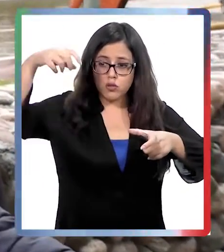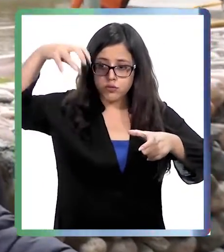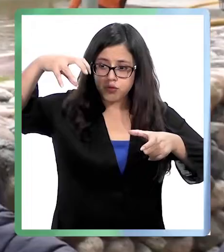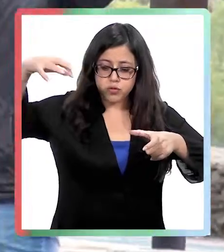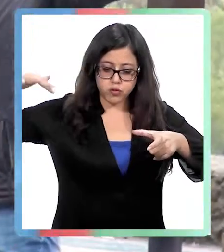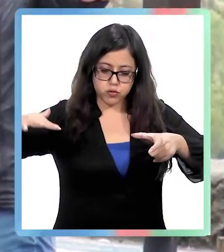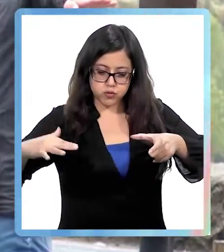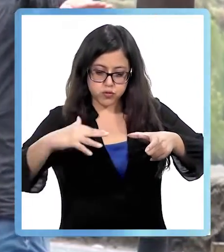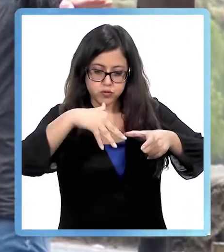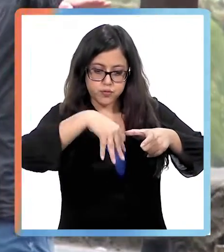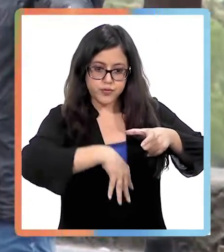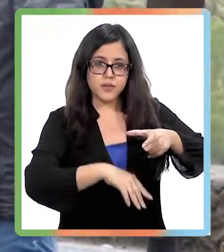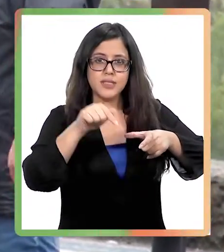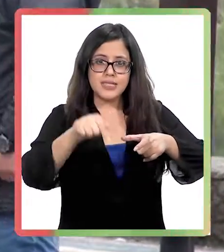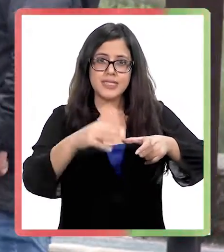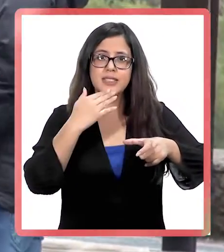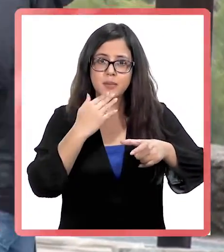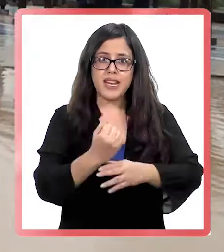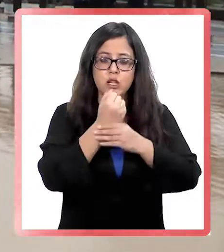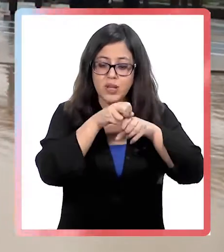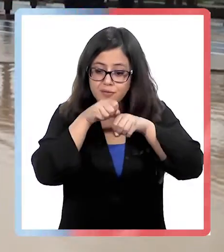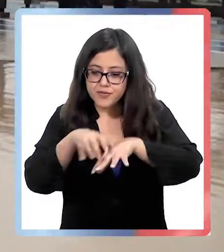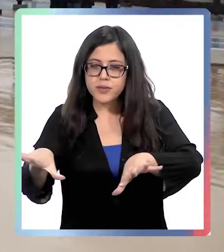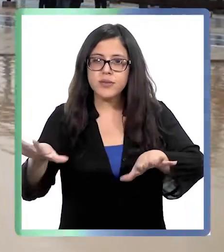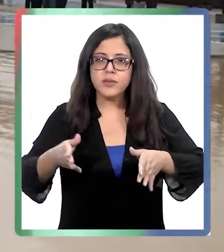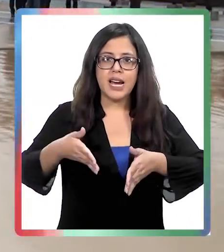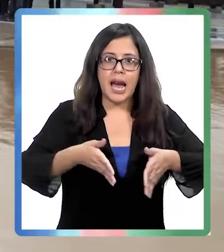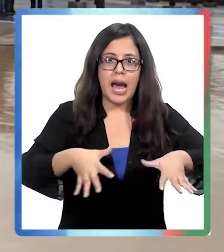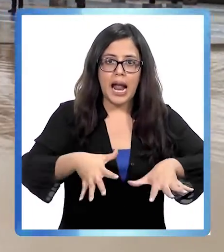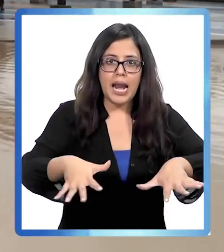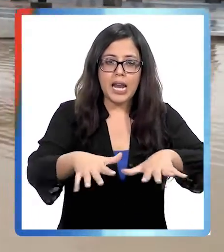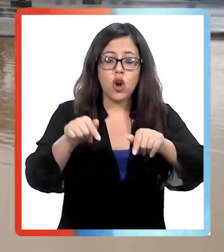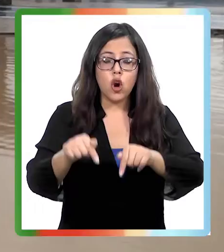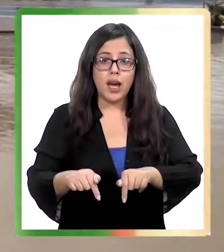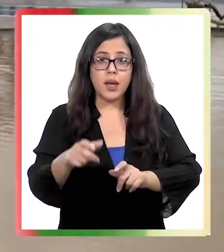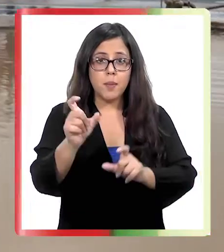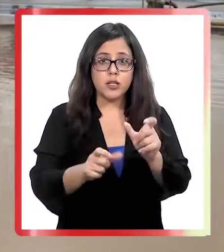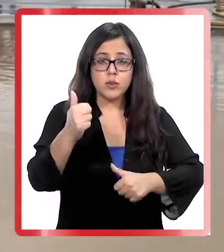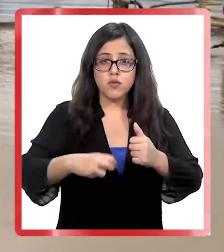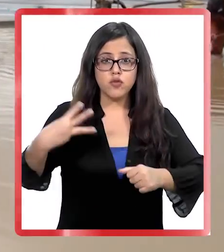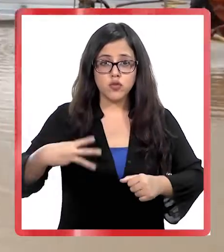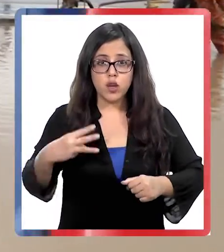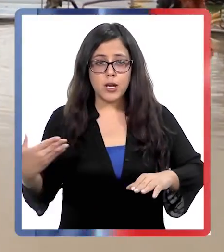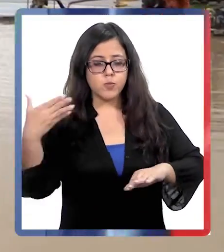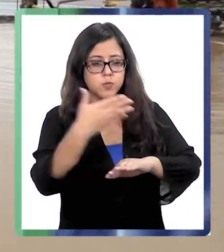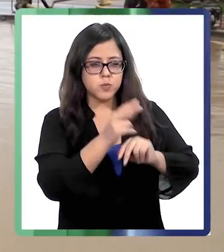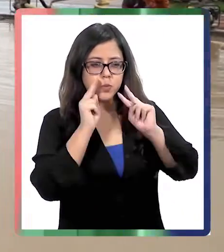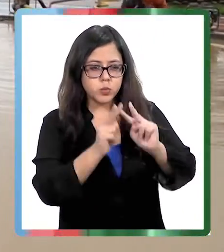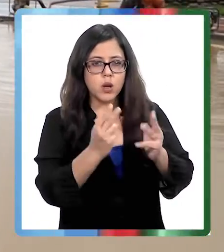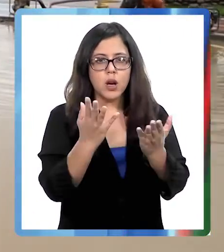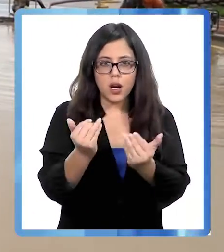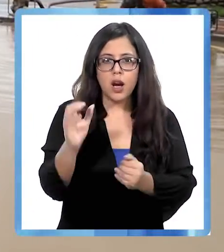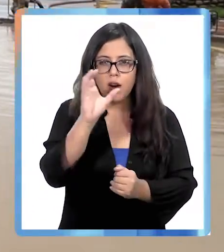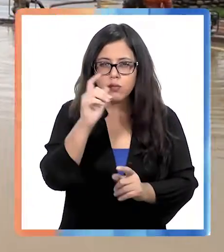desfavorable y poder desaguarlo al brazo del río. Las últimas visitas de los profesionales municipales responden a la necesidad de